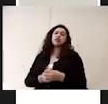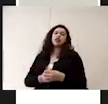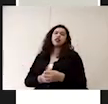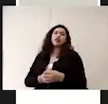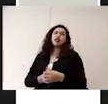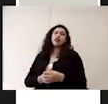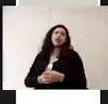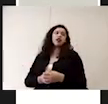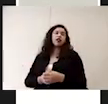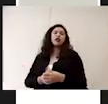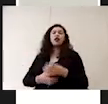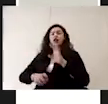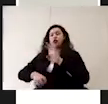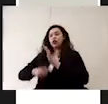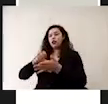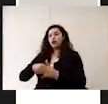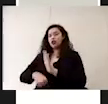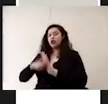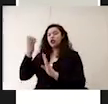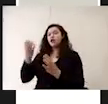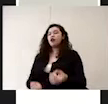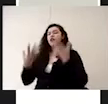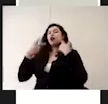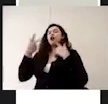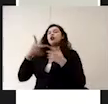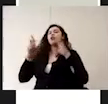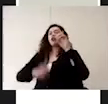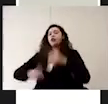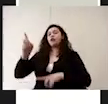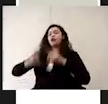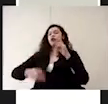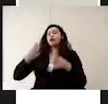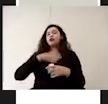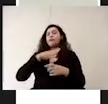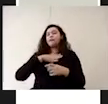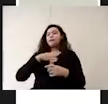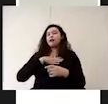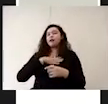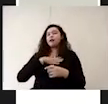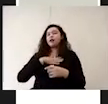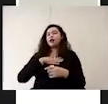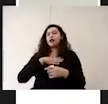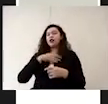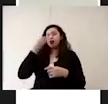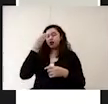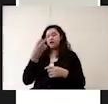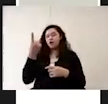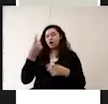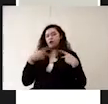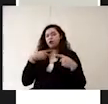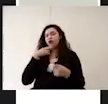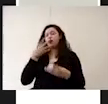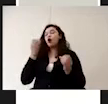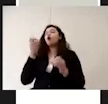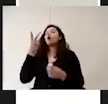del elevador con el que se cuenten y de eso va a depender si está permitido que lo use una sola persona o